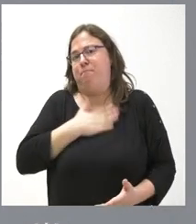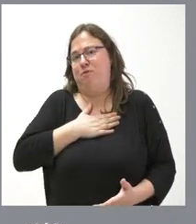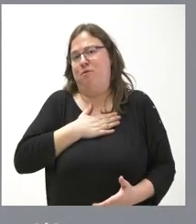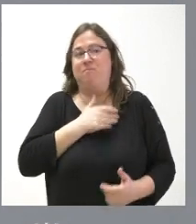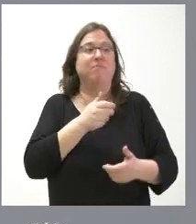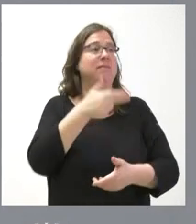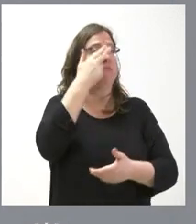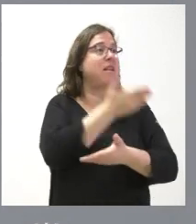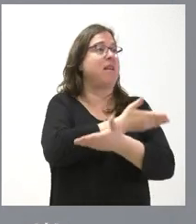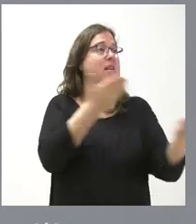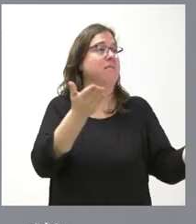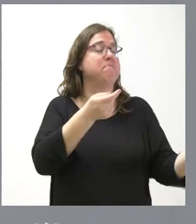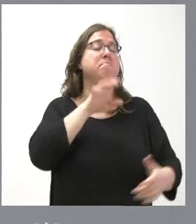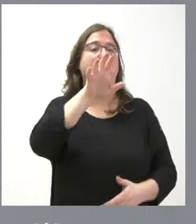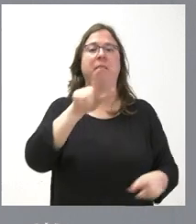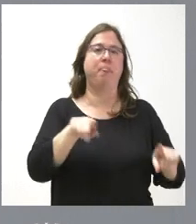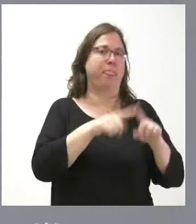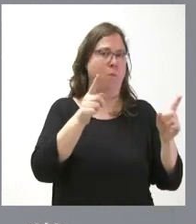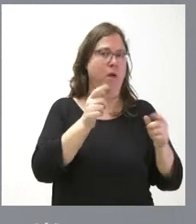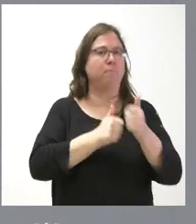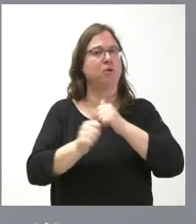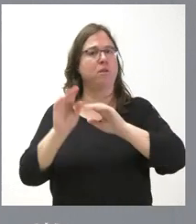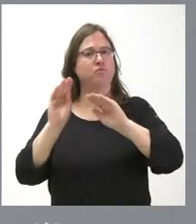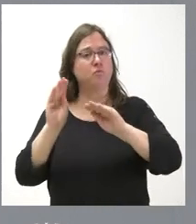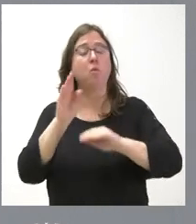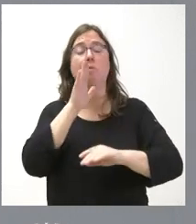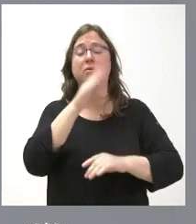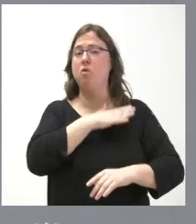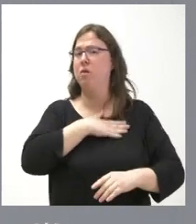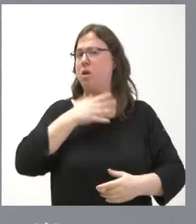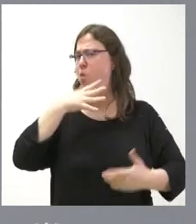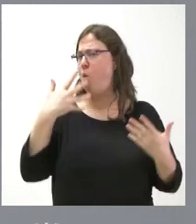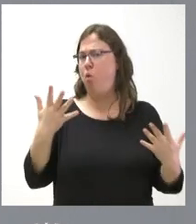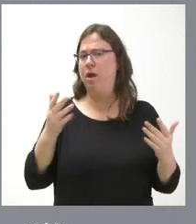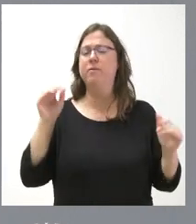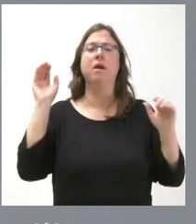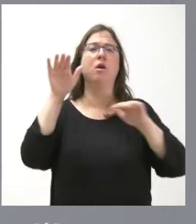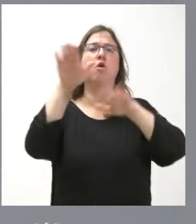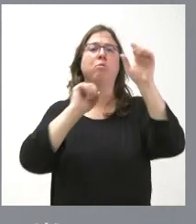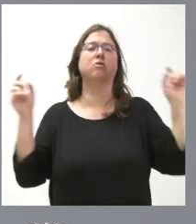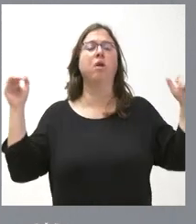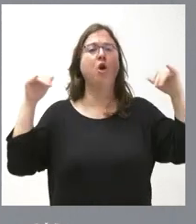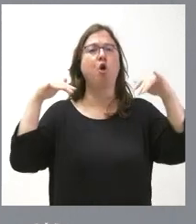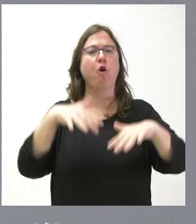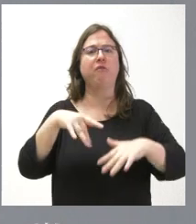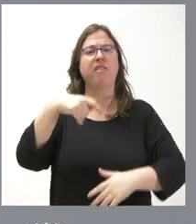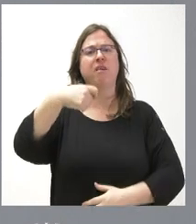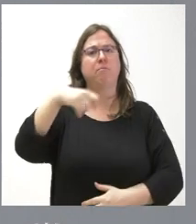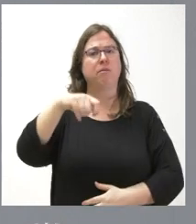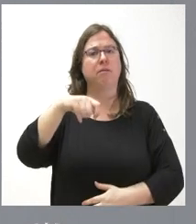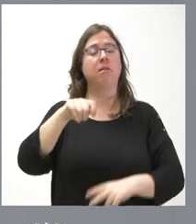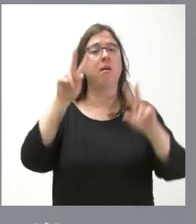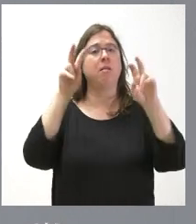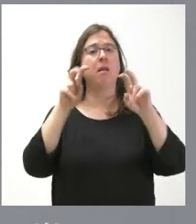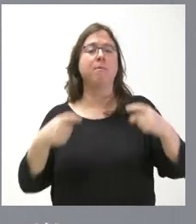generales del país. Y, por eso, queremos una convocatoria urgente de la Conferencia de Presidentes para tratar el tema de la financiación